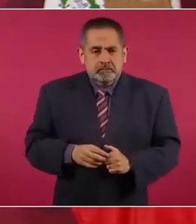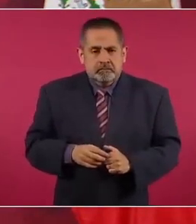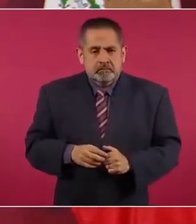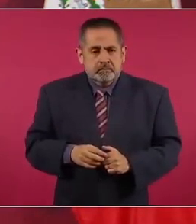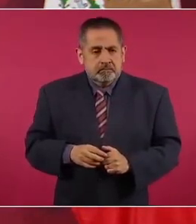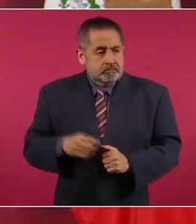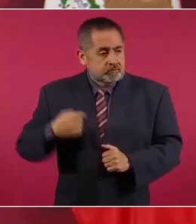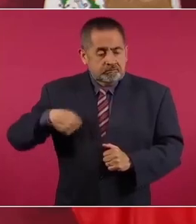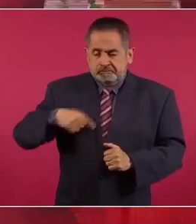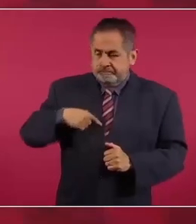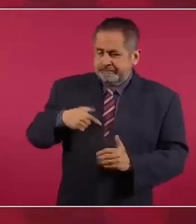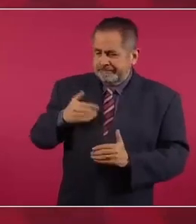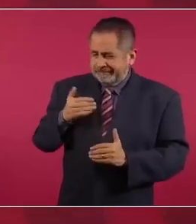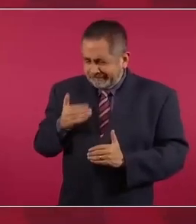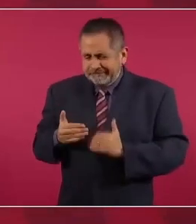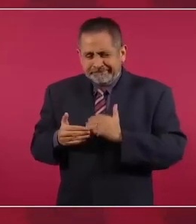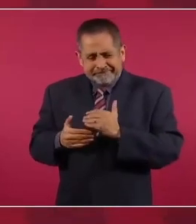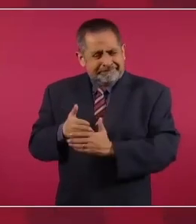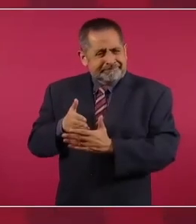avanzar